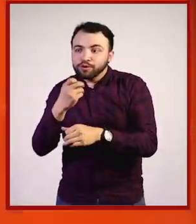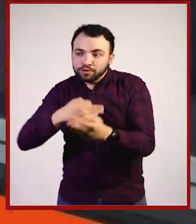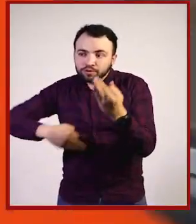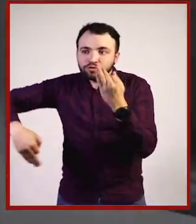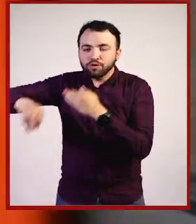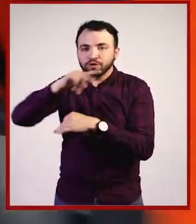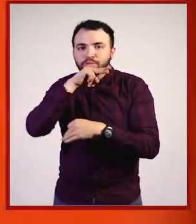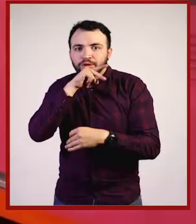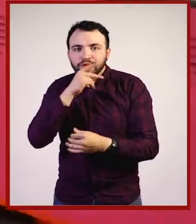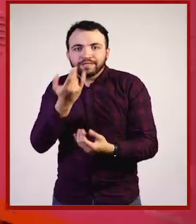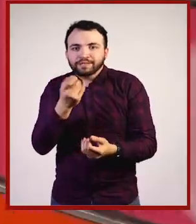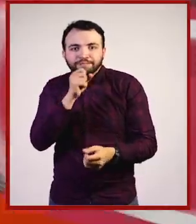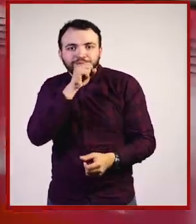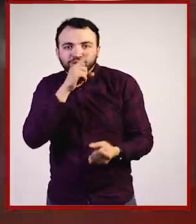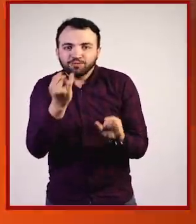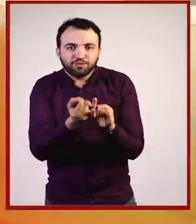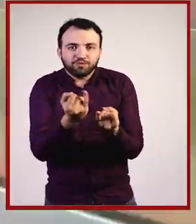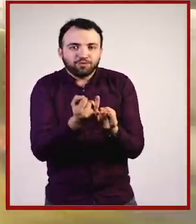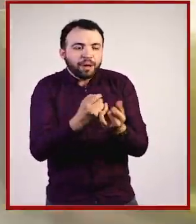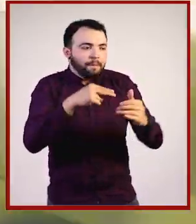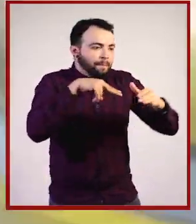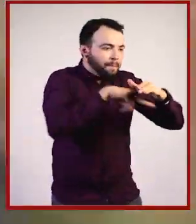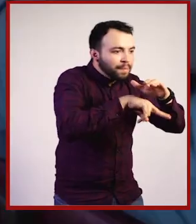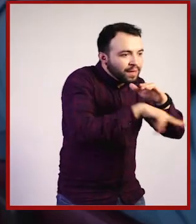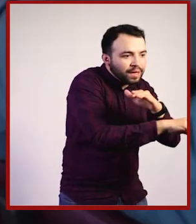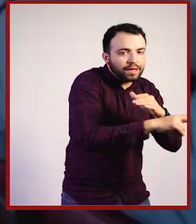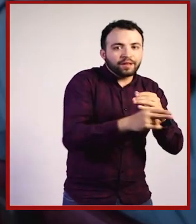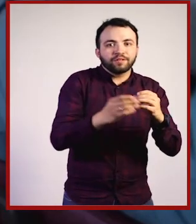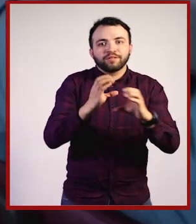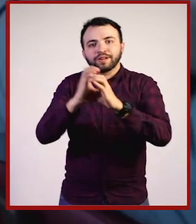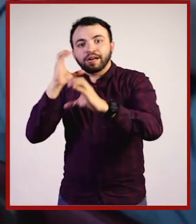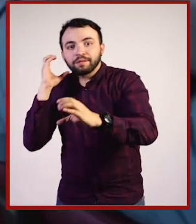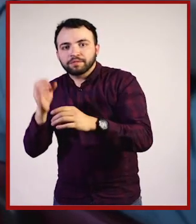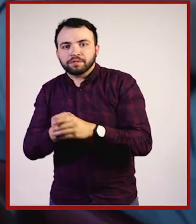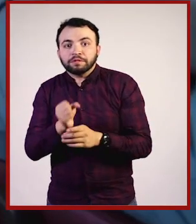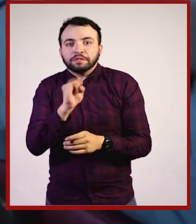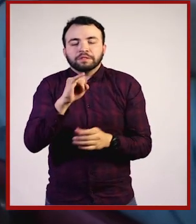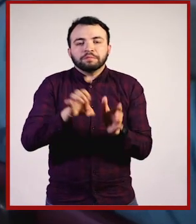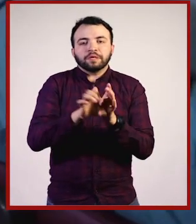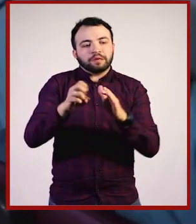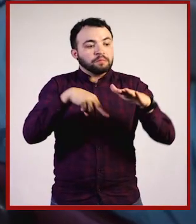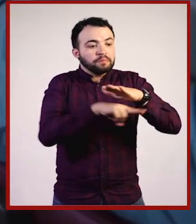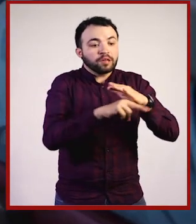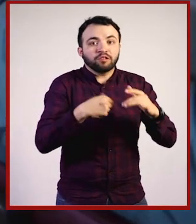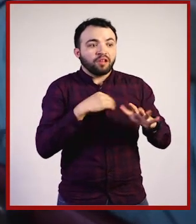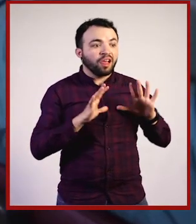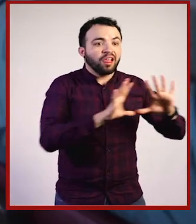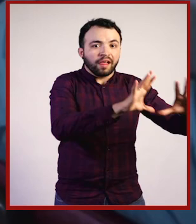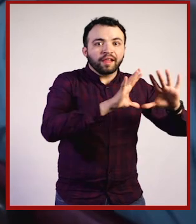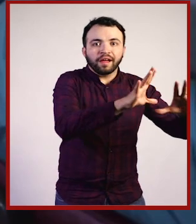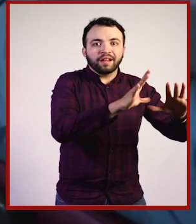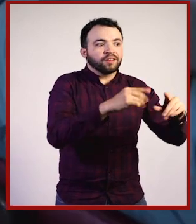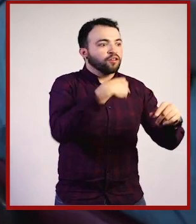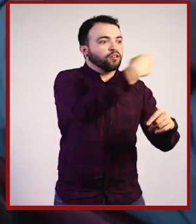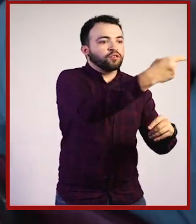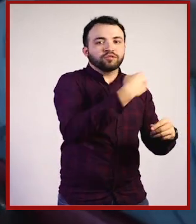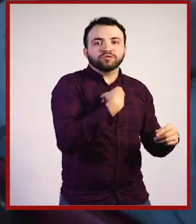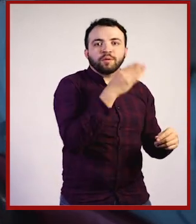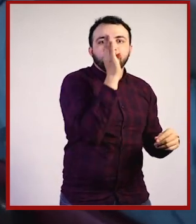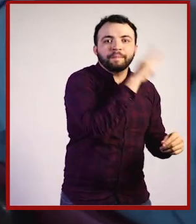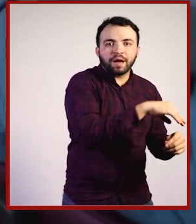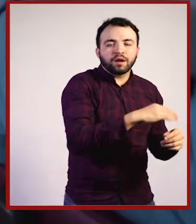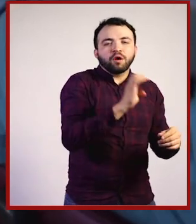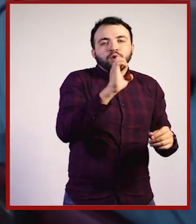en el microbús. O sea, como si alguien empieza a empujar en el metro, pues ya está afectando a los demás. O si vemos que una persona